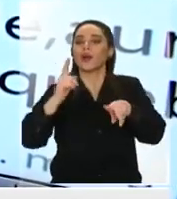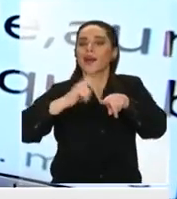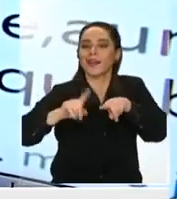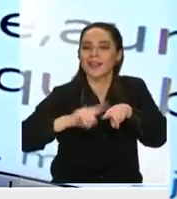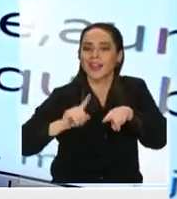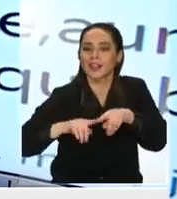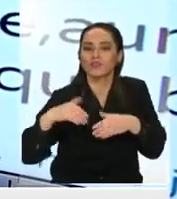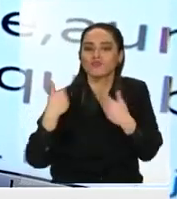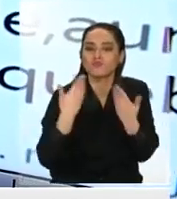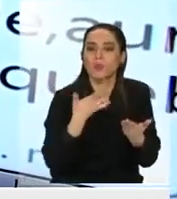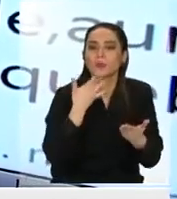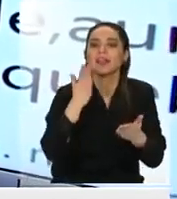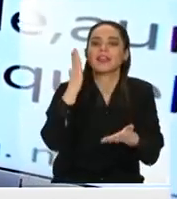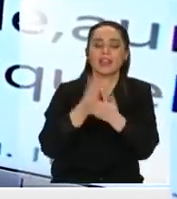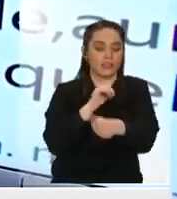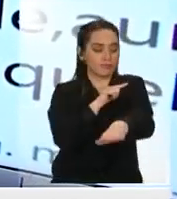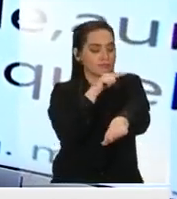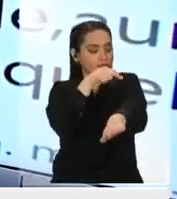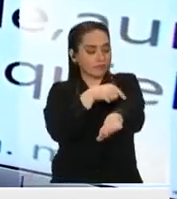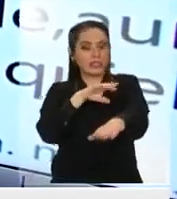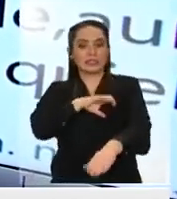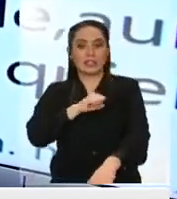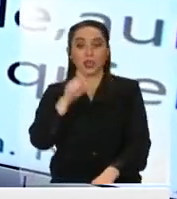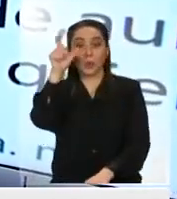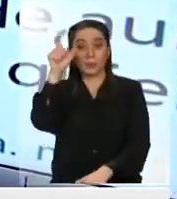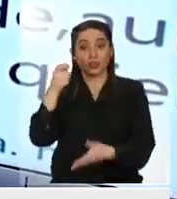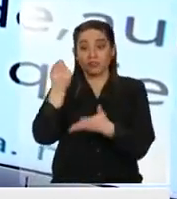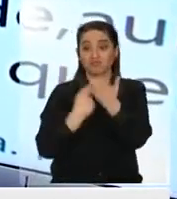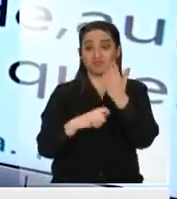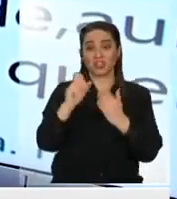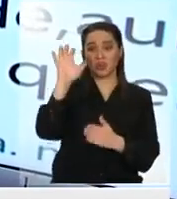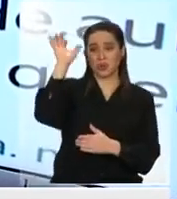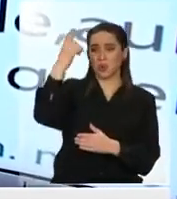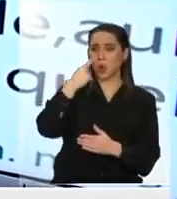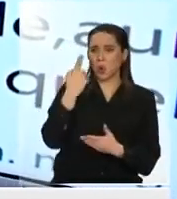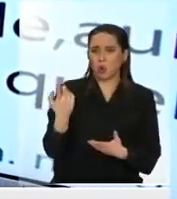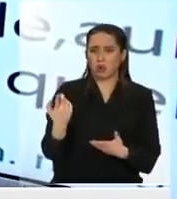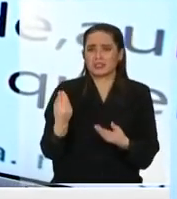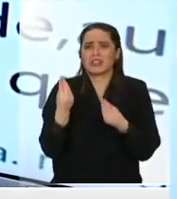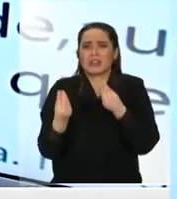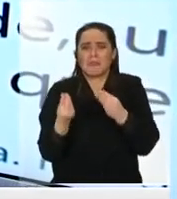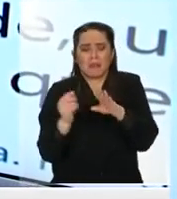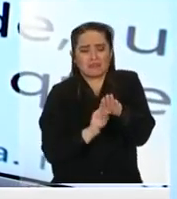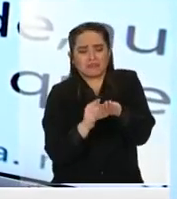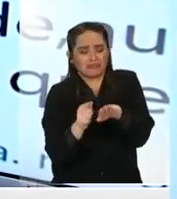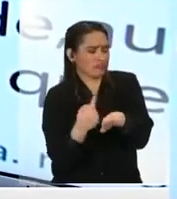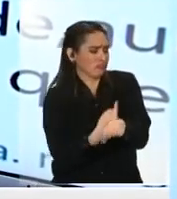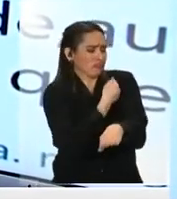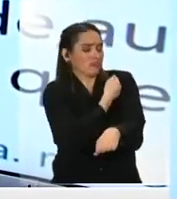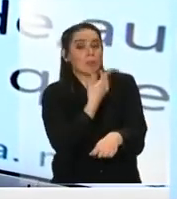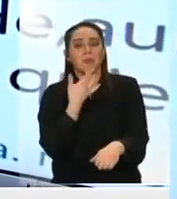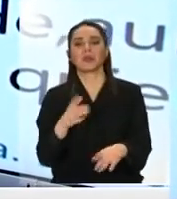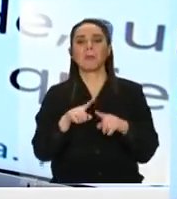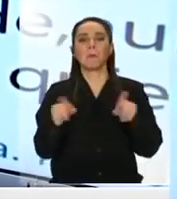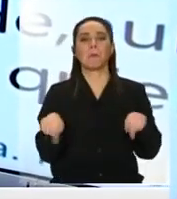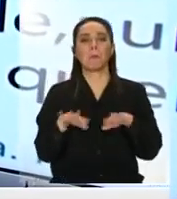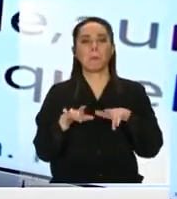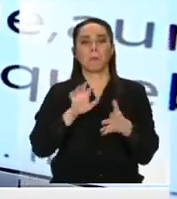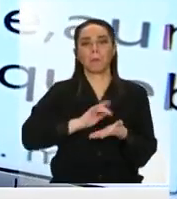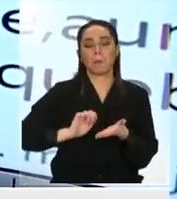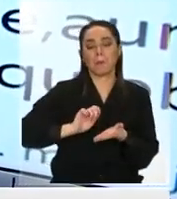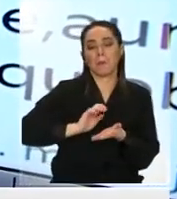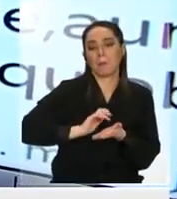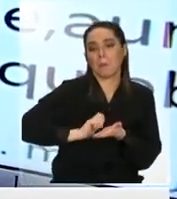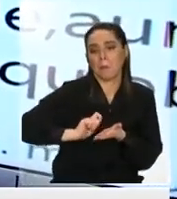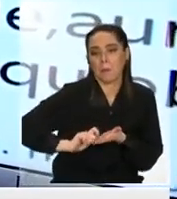porque tienen que venir a Santiago y el gallo que lo aprueba en Santiago no tiene idea de las maravillas que tiene nuestro territorio porque está en una cómoda oficina en las condas o en